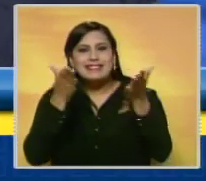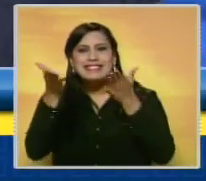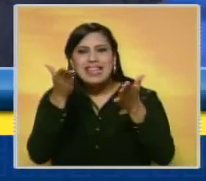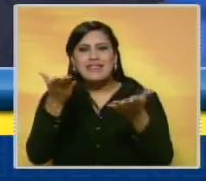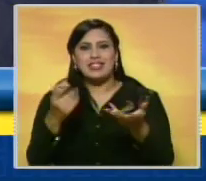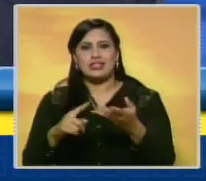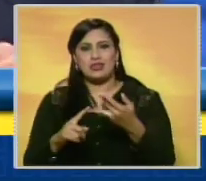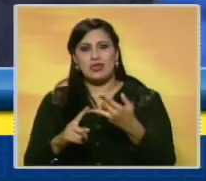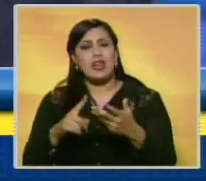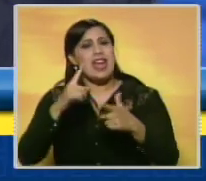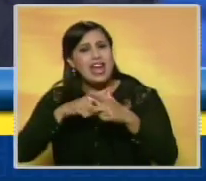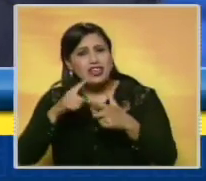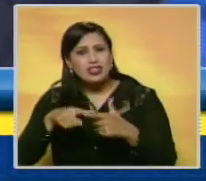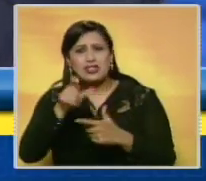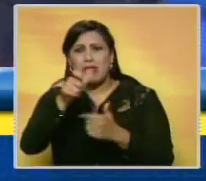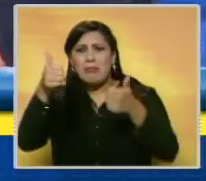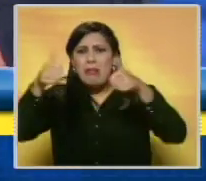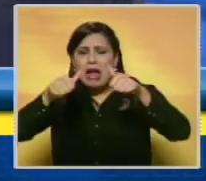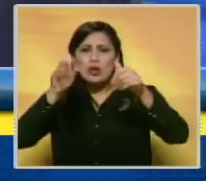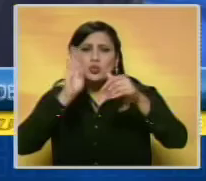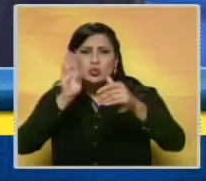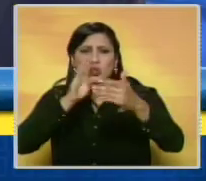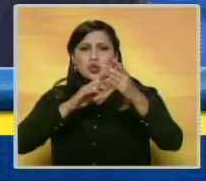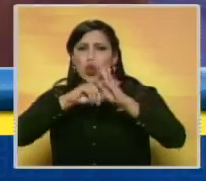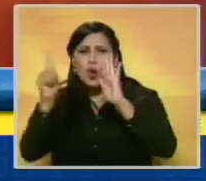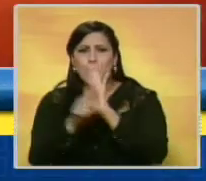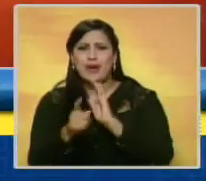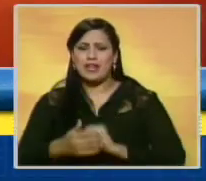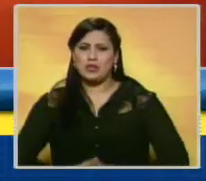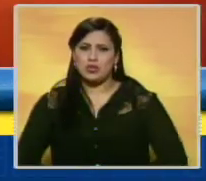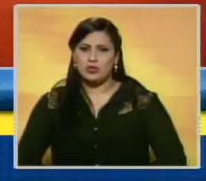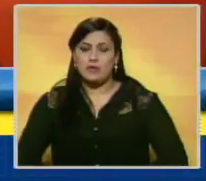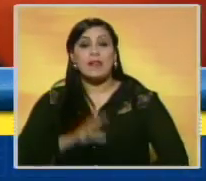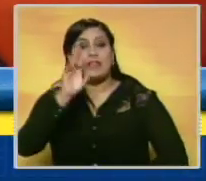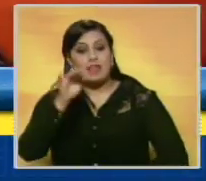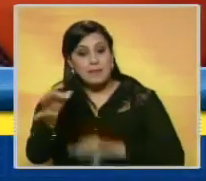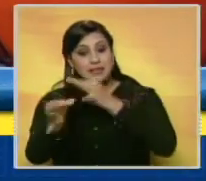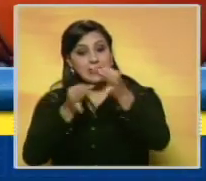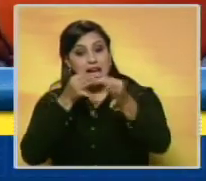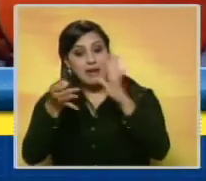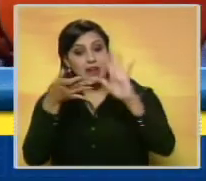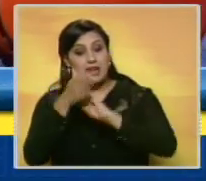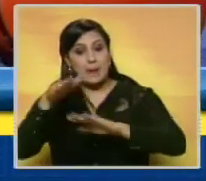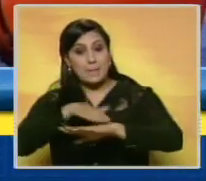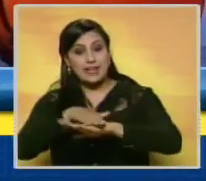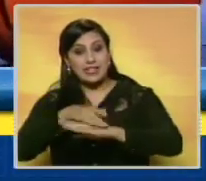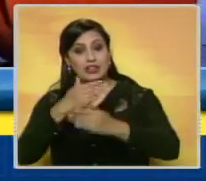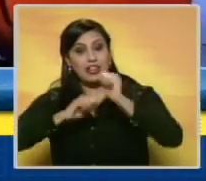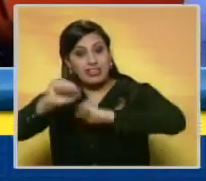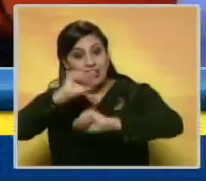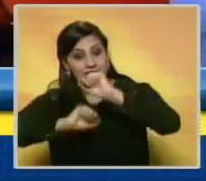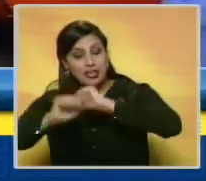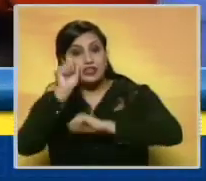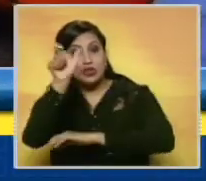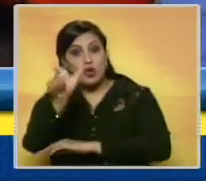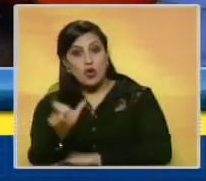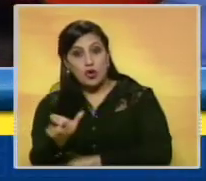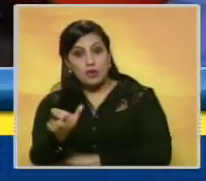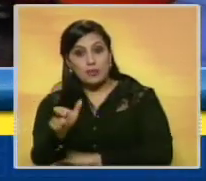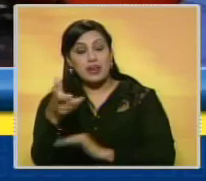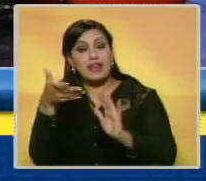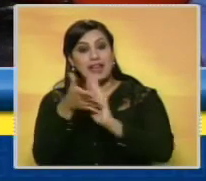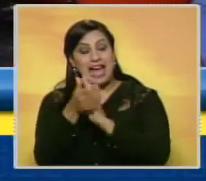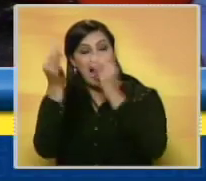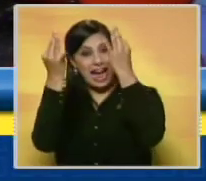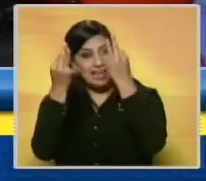servicios. Entonces te está distorsionando la economía por completo. Sobre las declaraciones del ministro para la Defensa, Vladimir Padrino López,